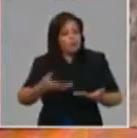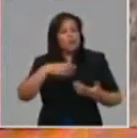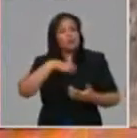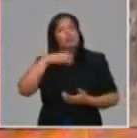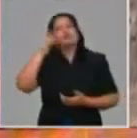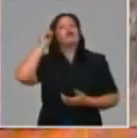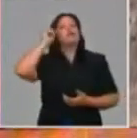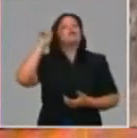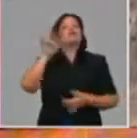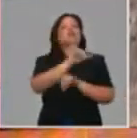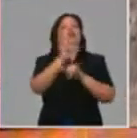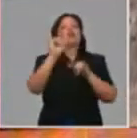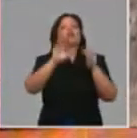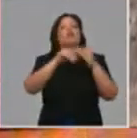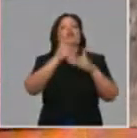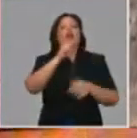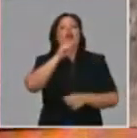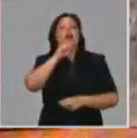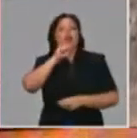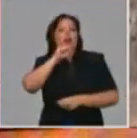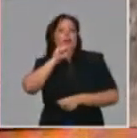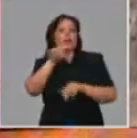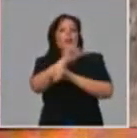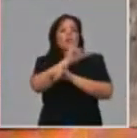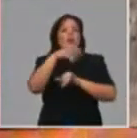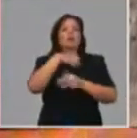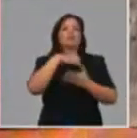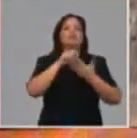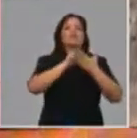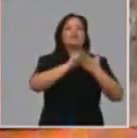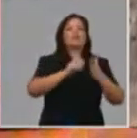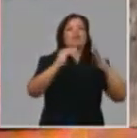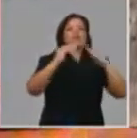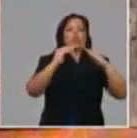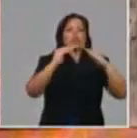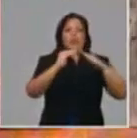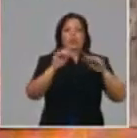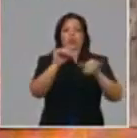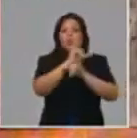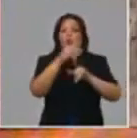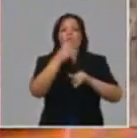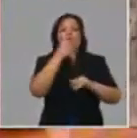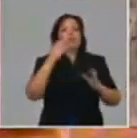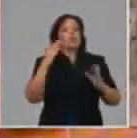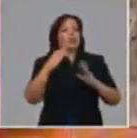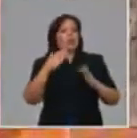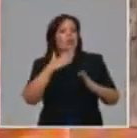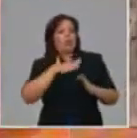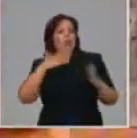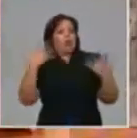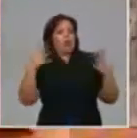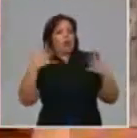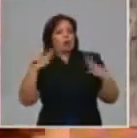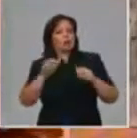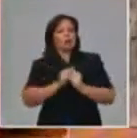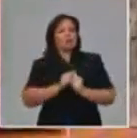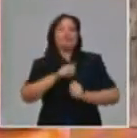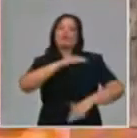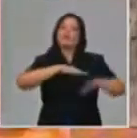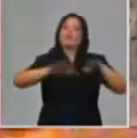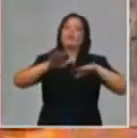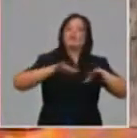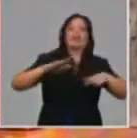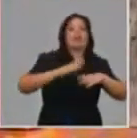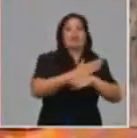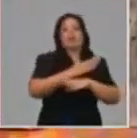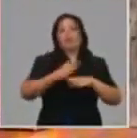del Día de las Madres y yo creo que esas son las cosas que tenemos que replicar muchas ofertas preparadas en ofertas que se hicieron